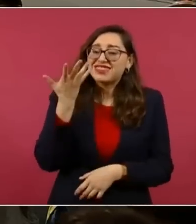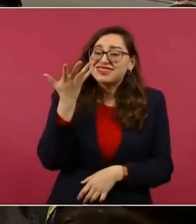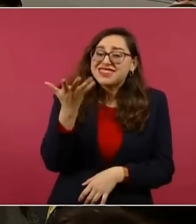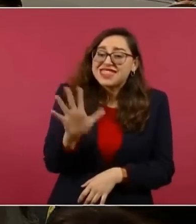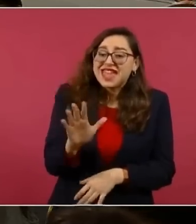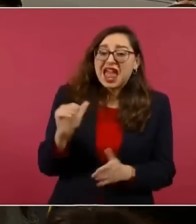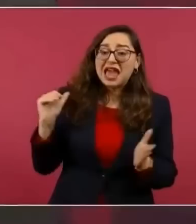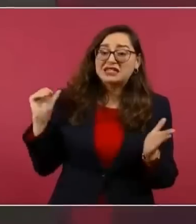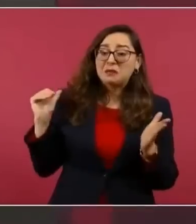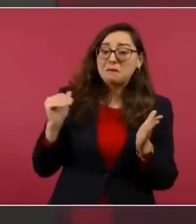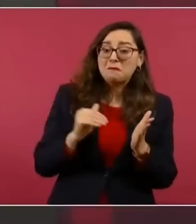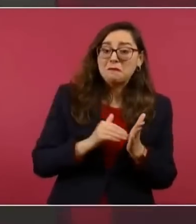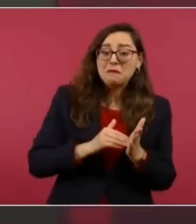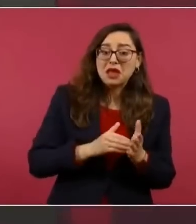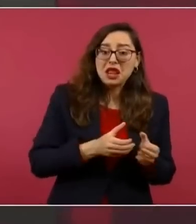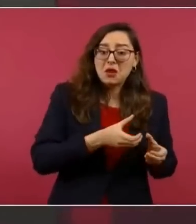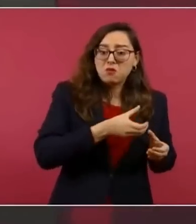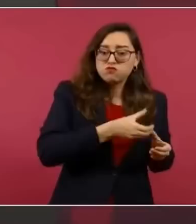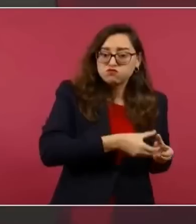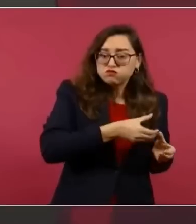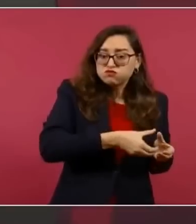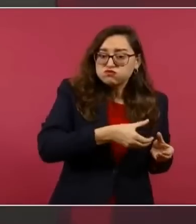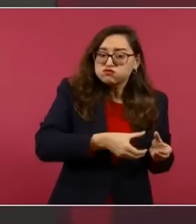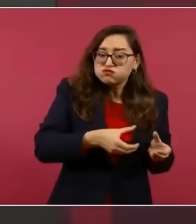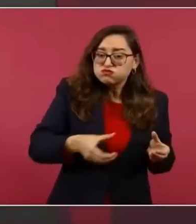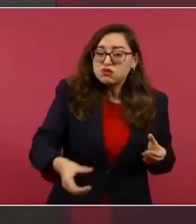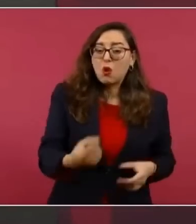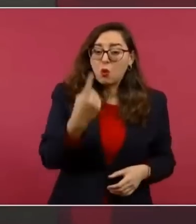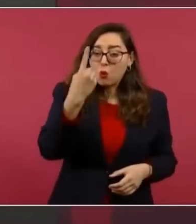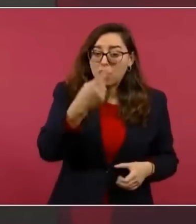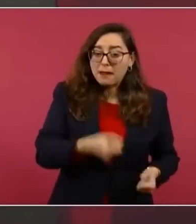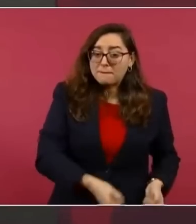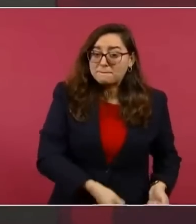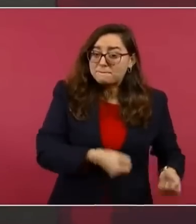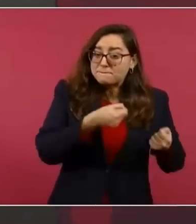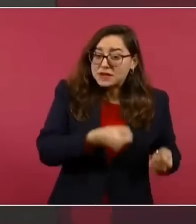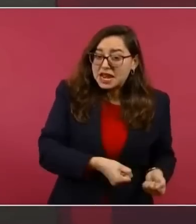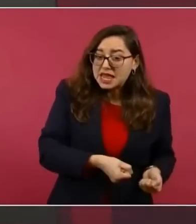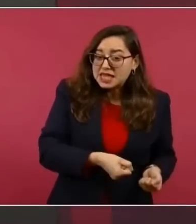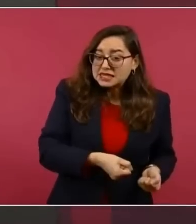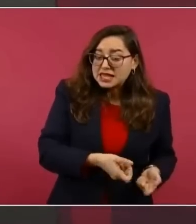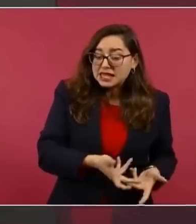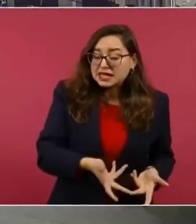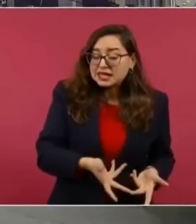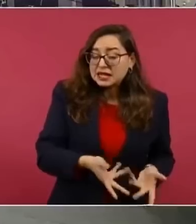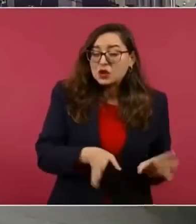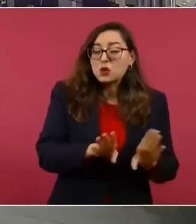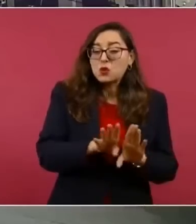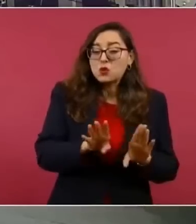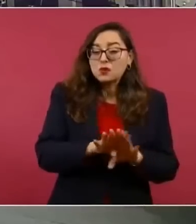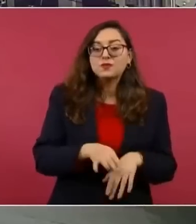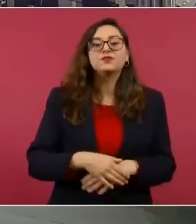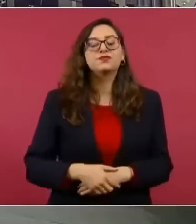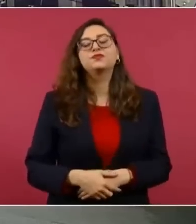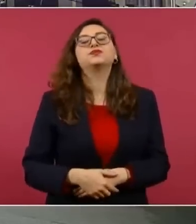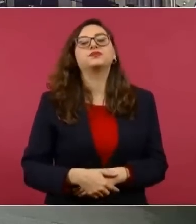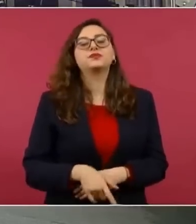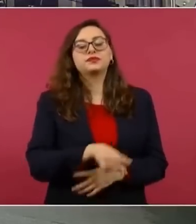fajos de 100 dólares cada uno. Ya está ahí. A ver, hay una tarea.